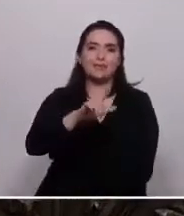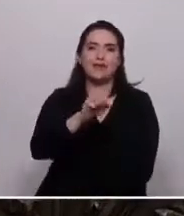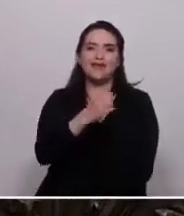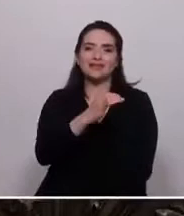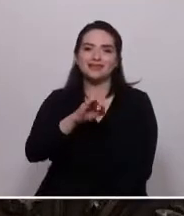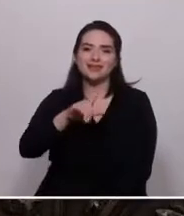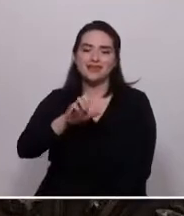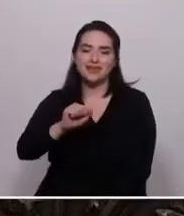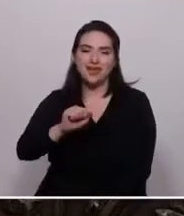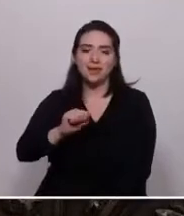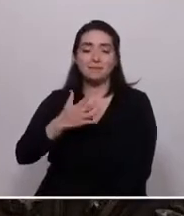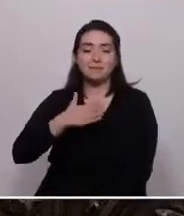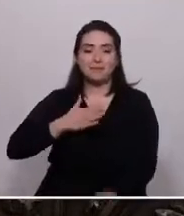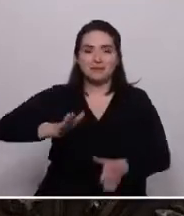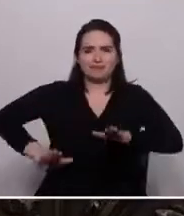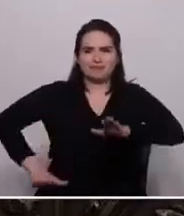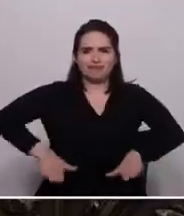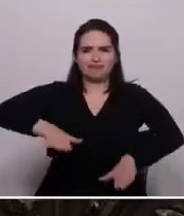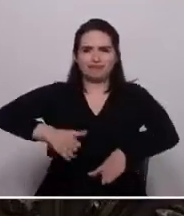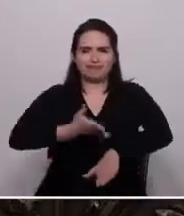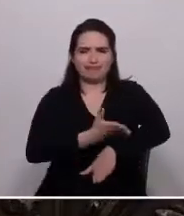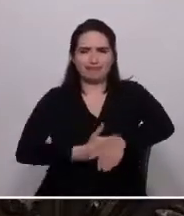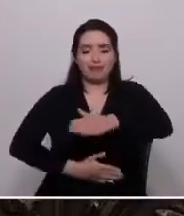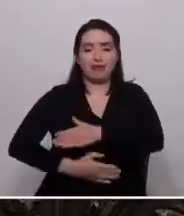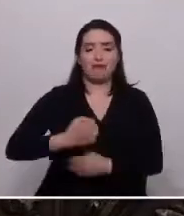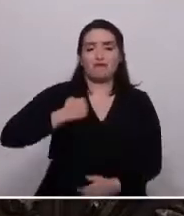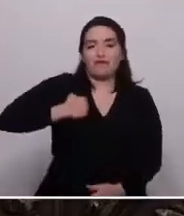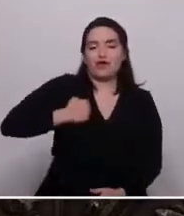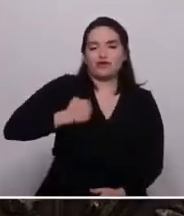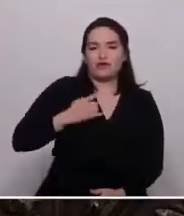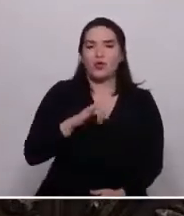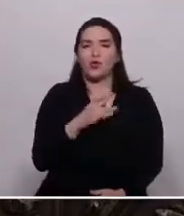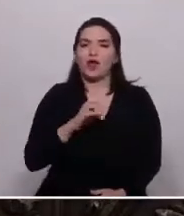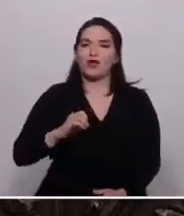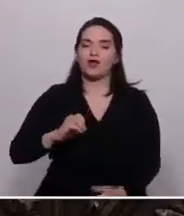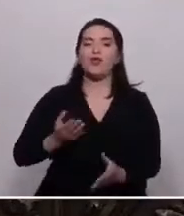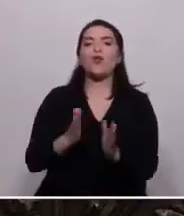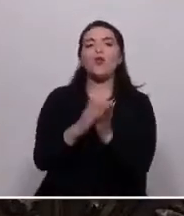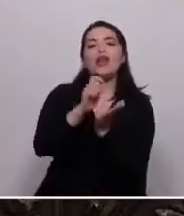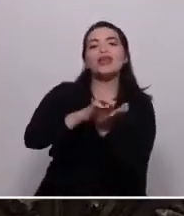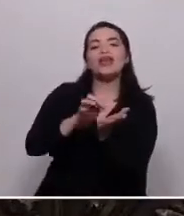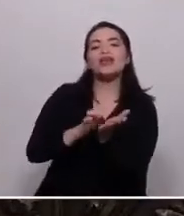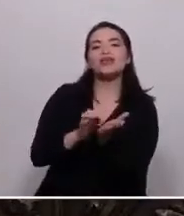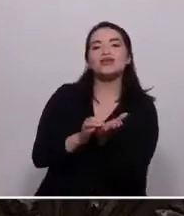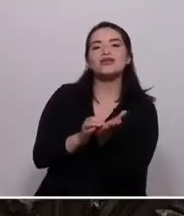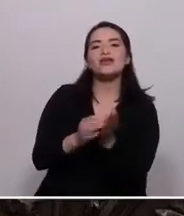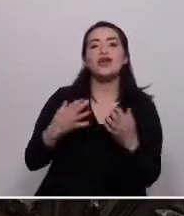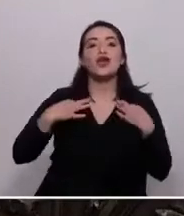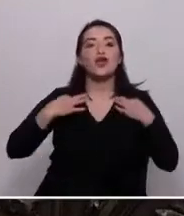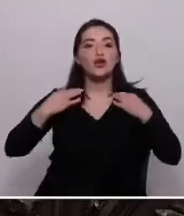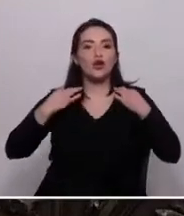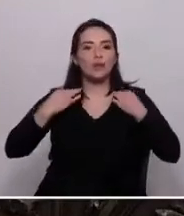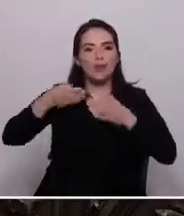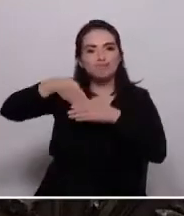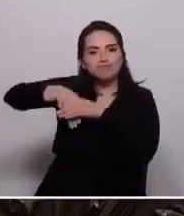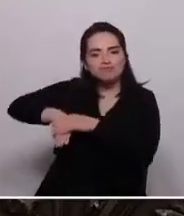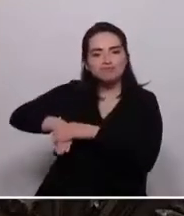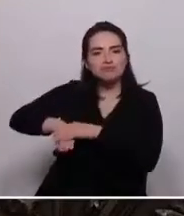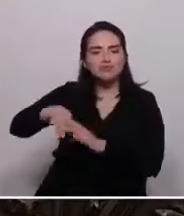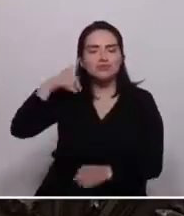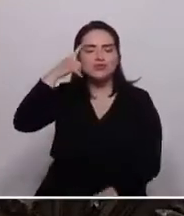bototos y un bolso de cuero que cargaba cuadernos y una muda de ropa y muchos sueños.